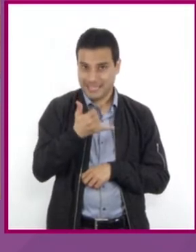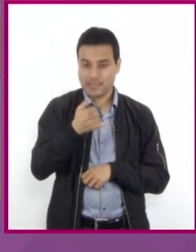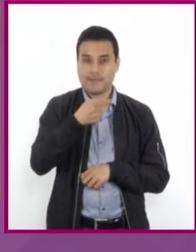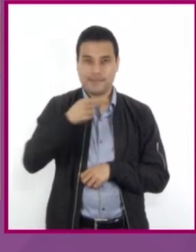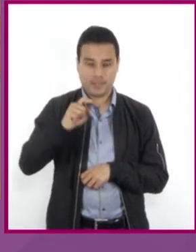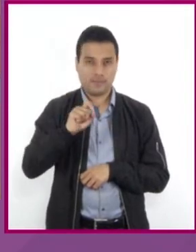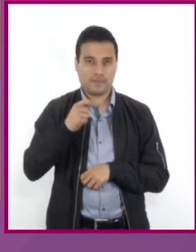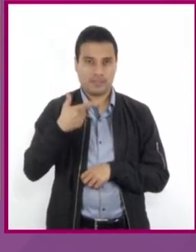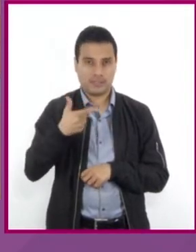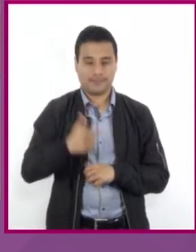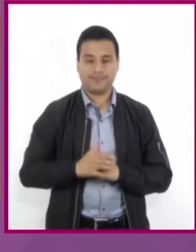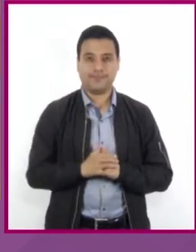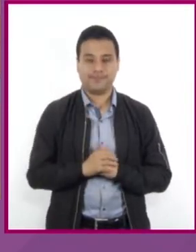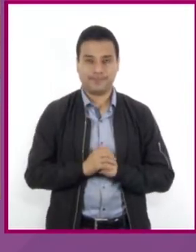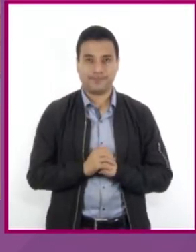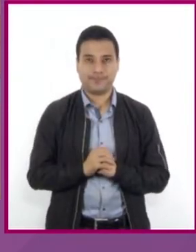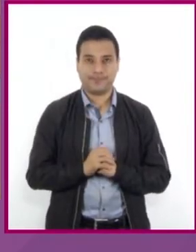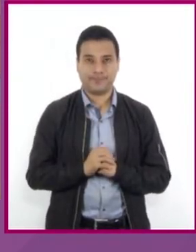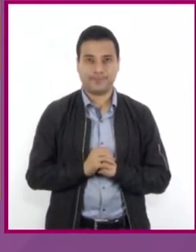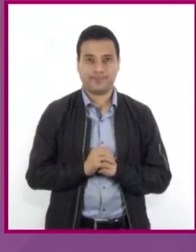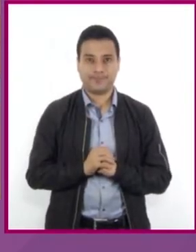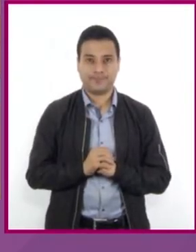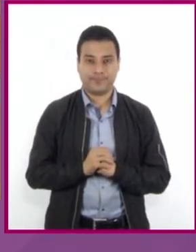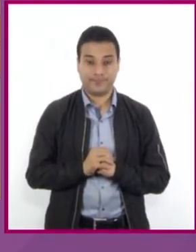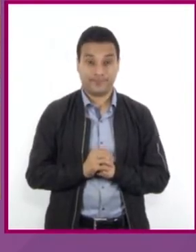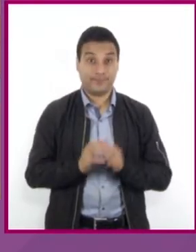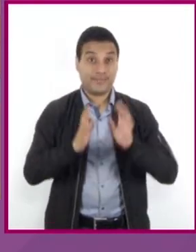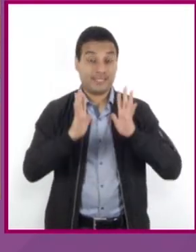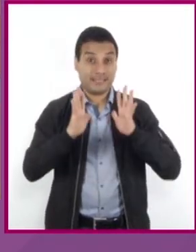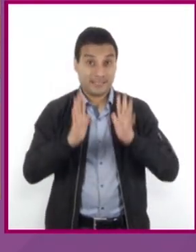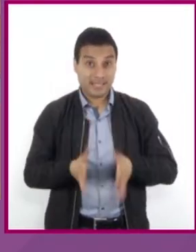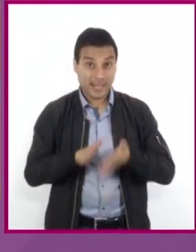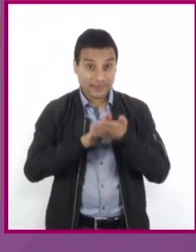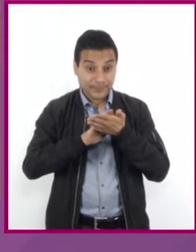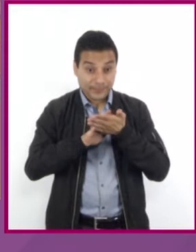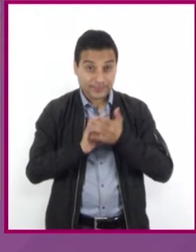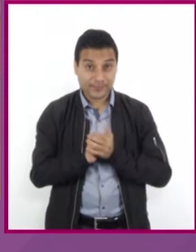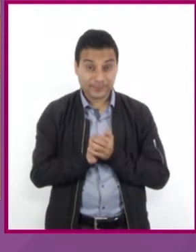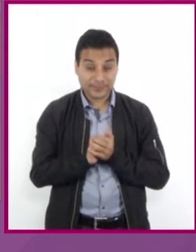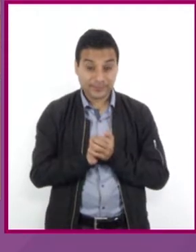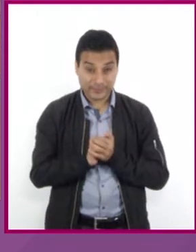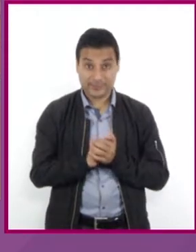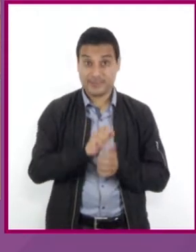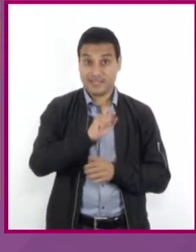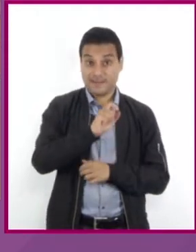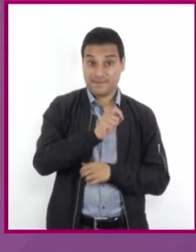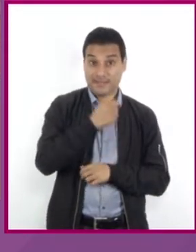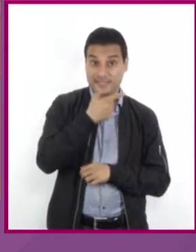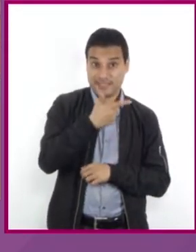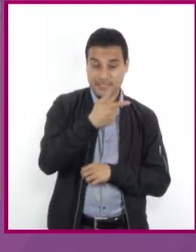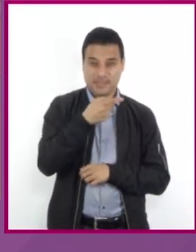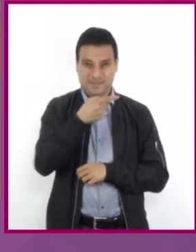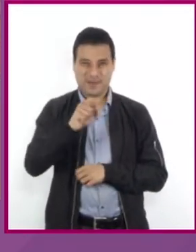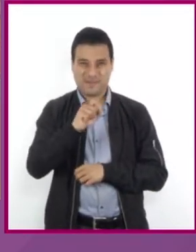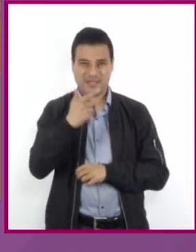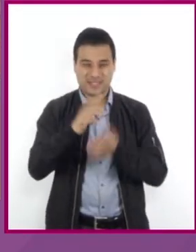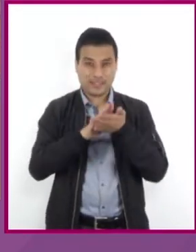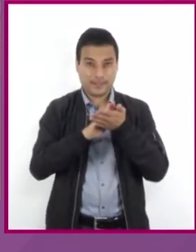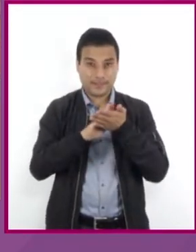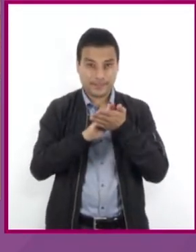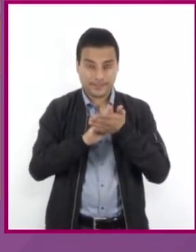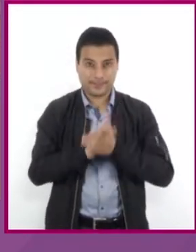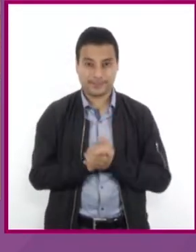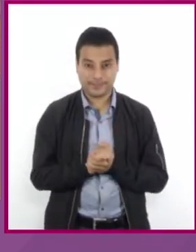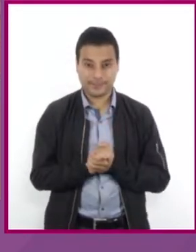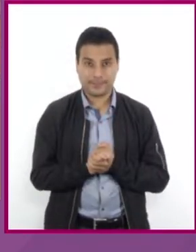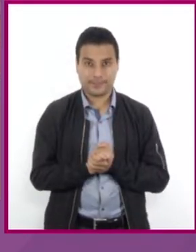27 negativo. Después de cancelar 27 positivo con el 27 negativo del primer miembro de la